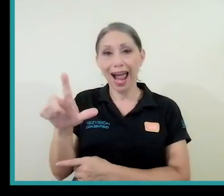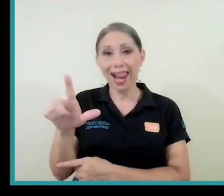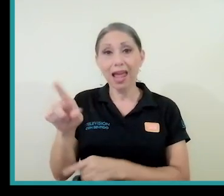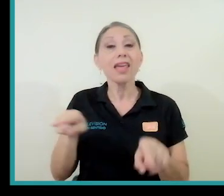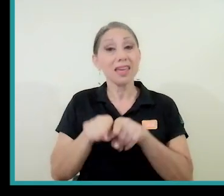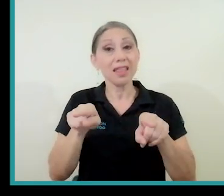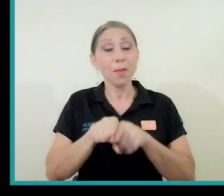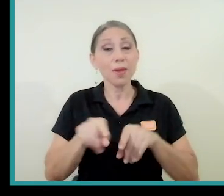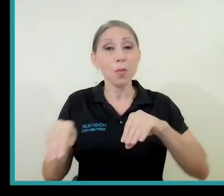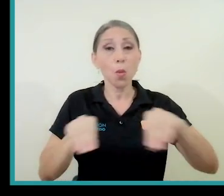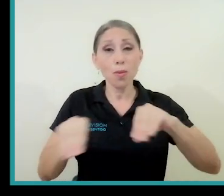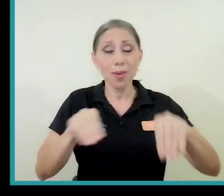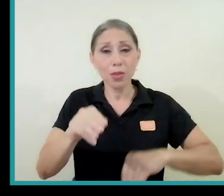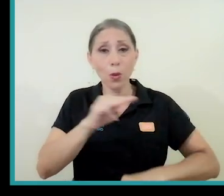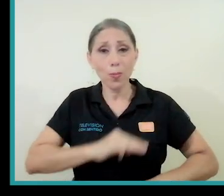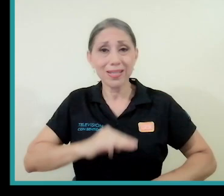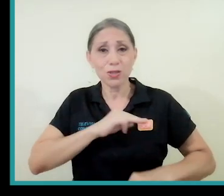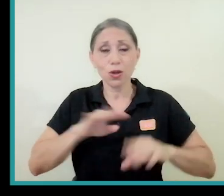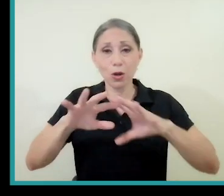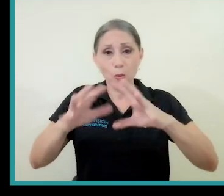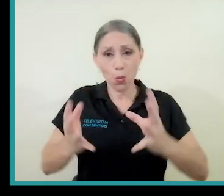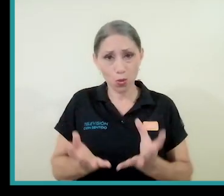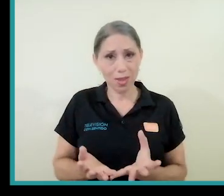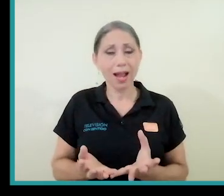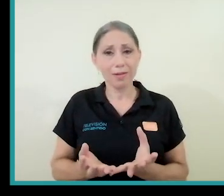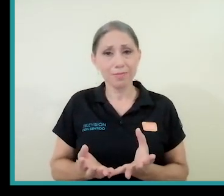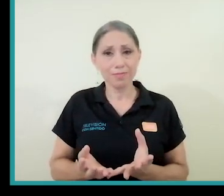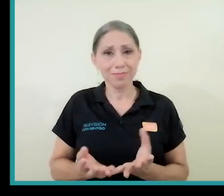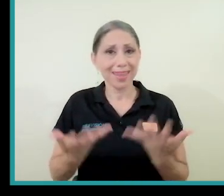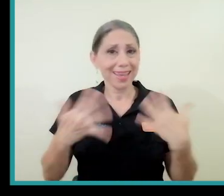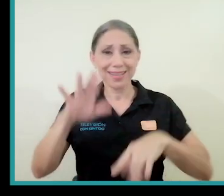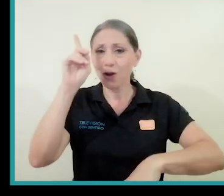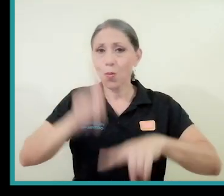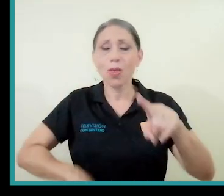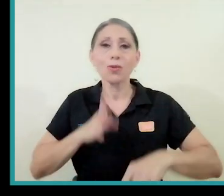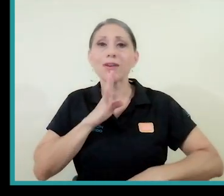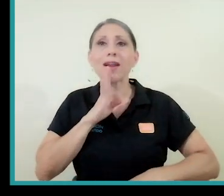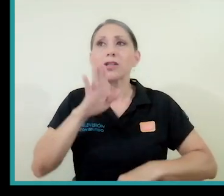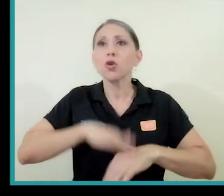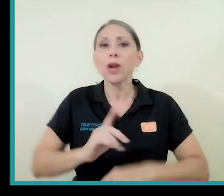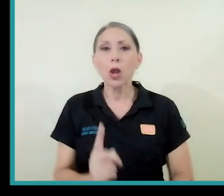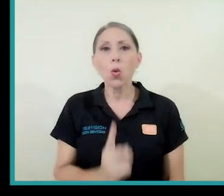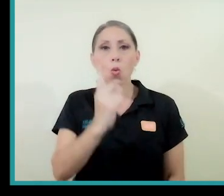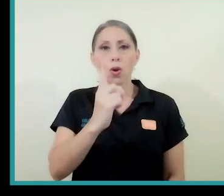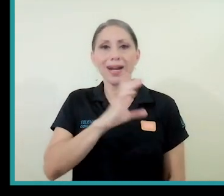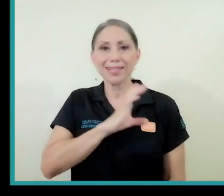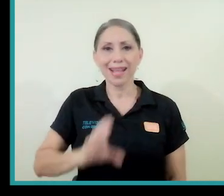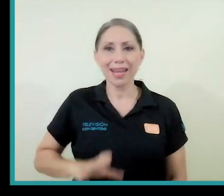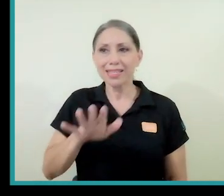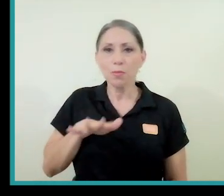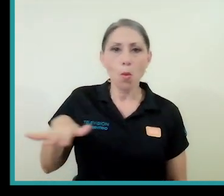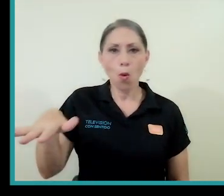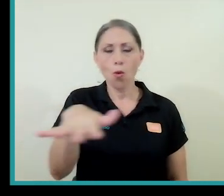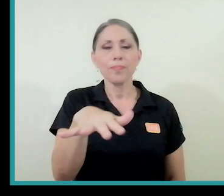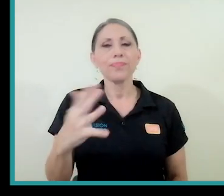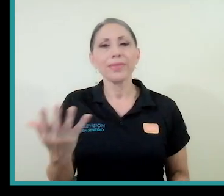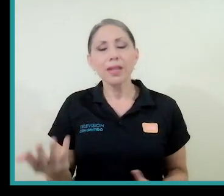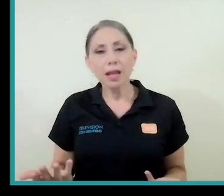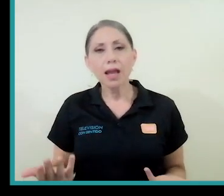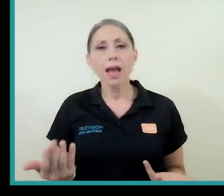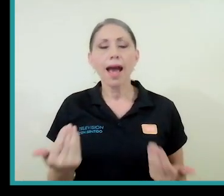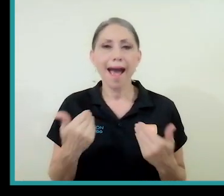el movimiento misionero mundial que ya ni siquiera podemos hablar de un cristianismo. Entonces,